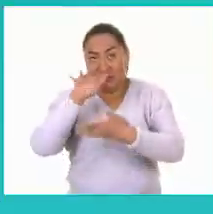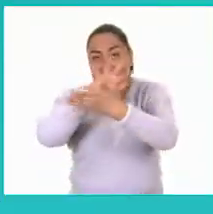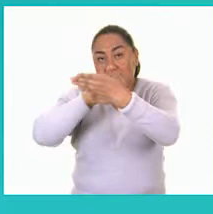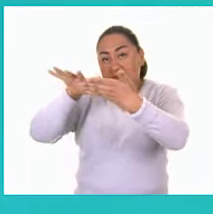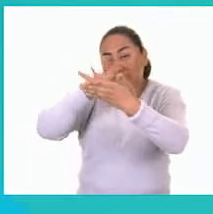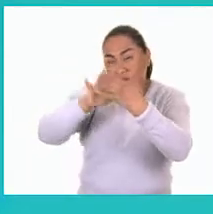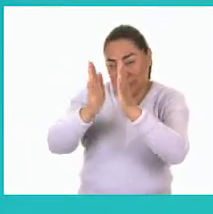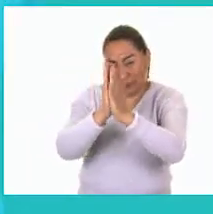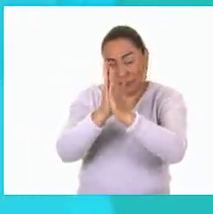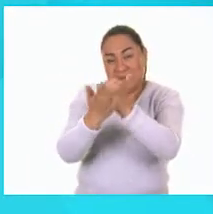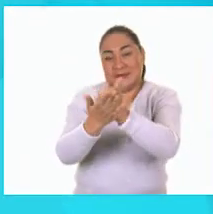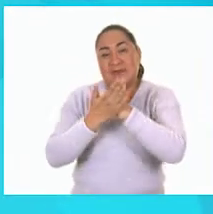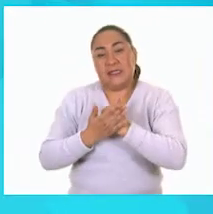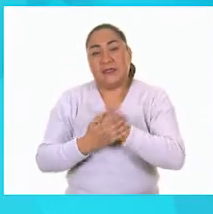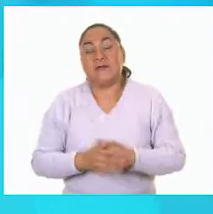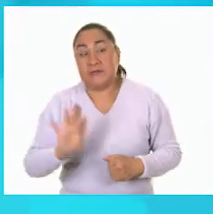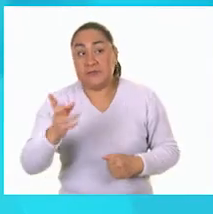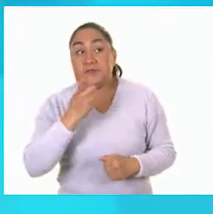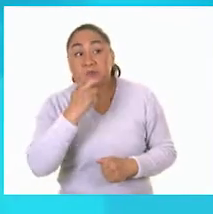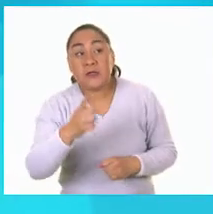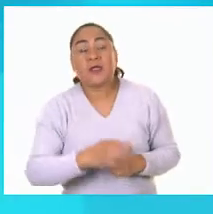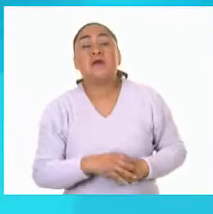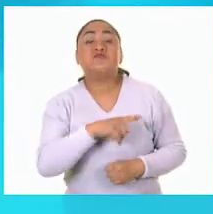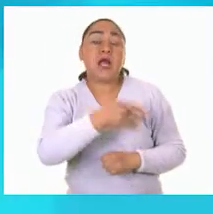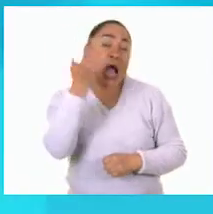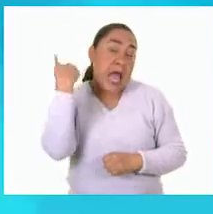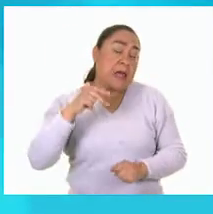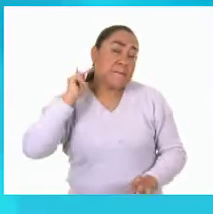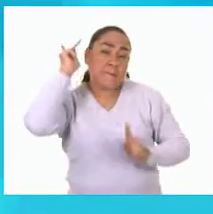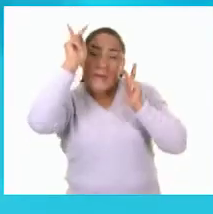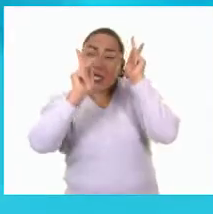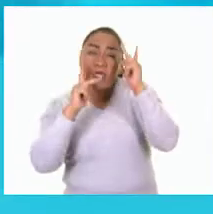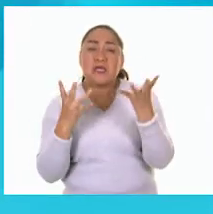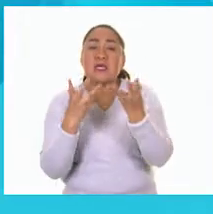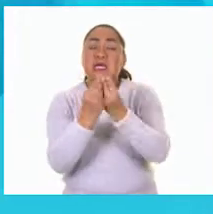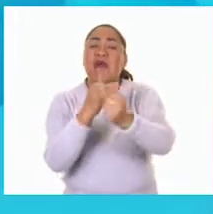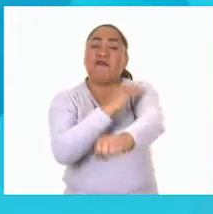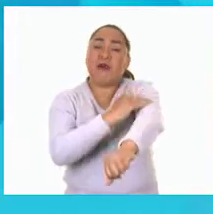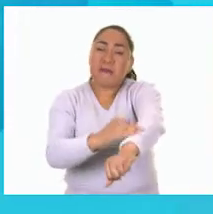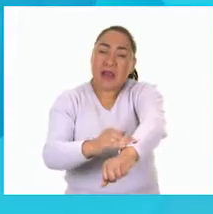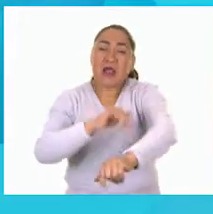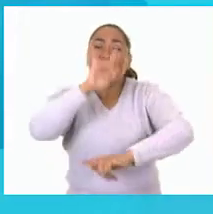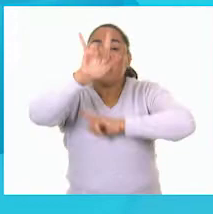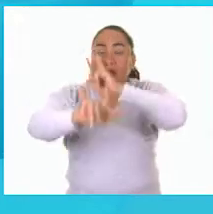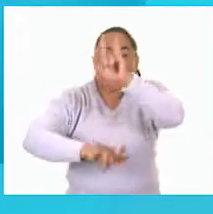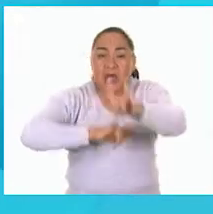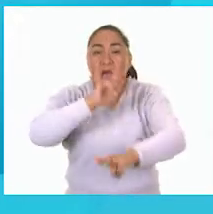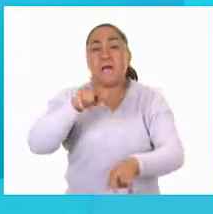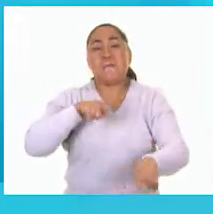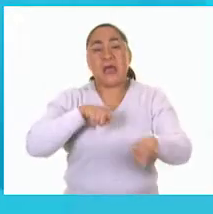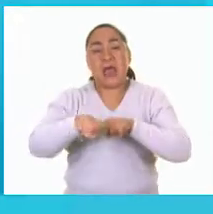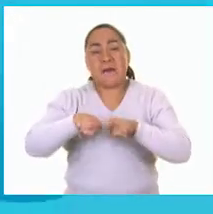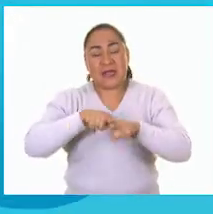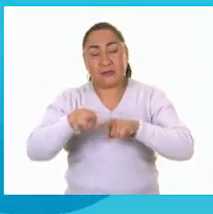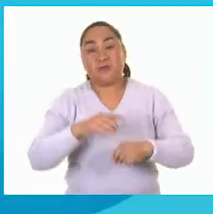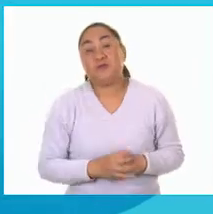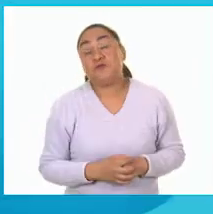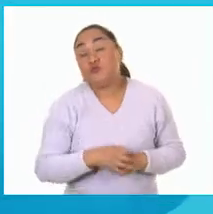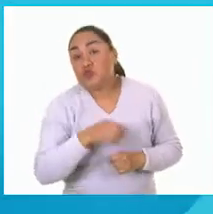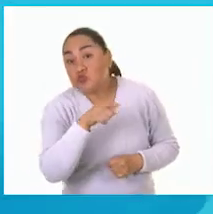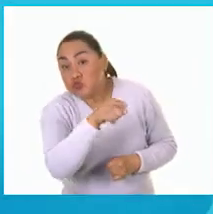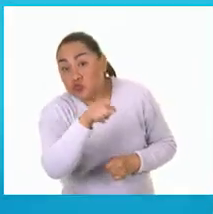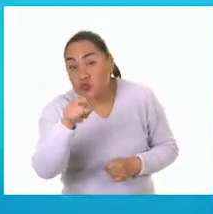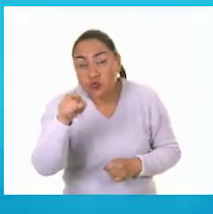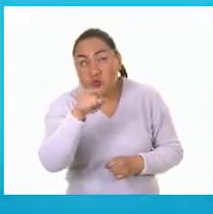oración listo dice visitaba la feria con sus hermanos y familiares ustedes en casa rápidamente